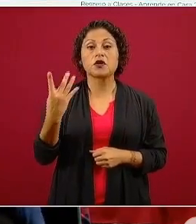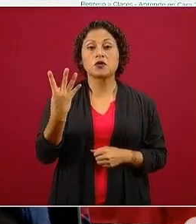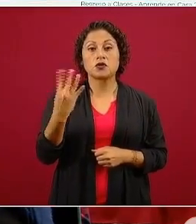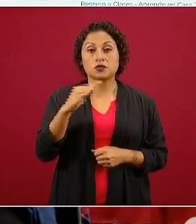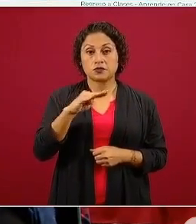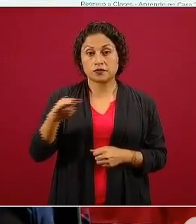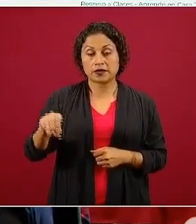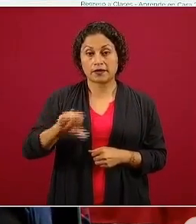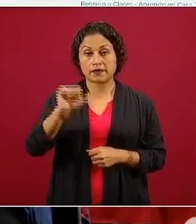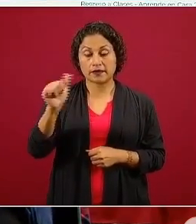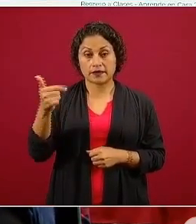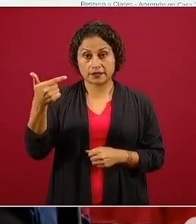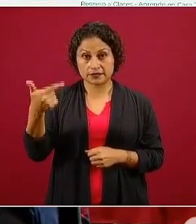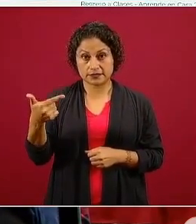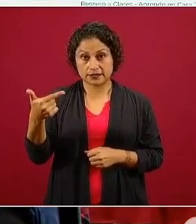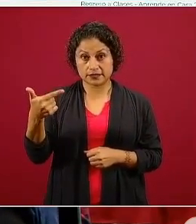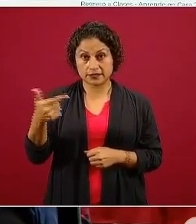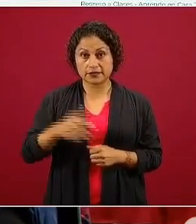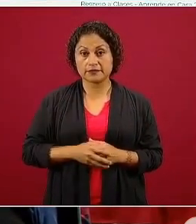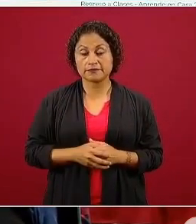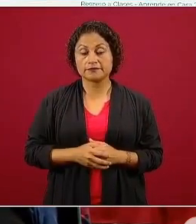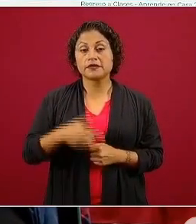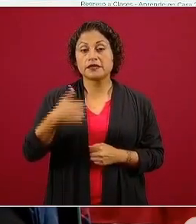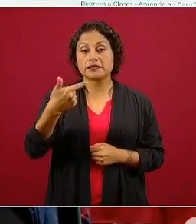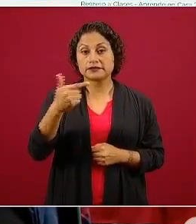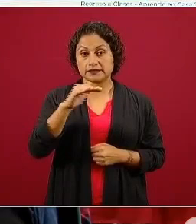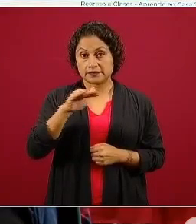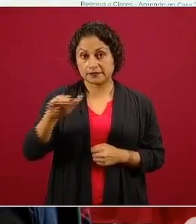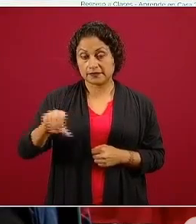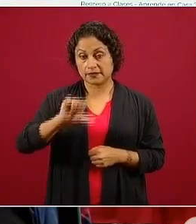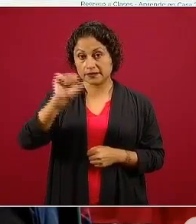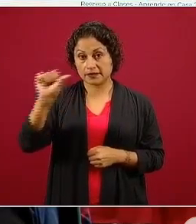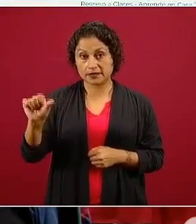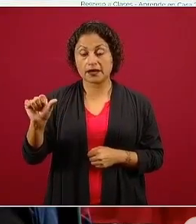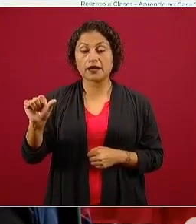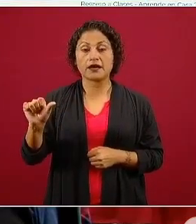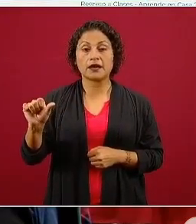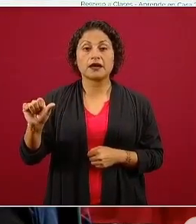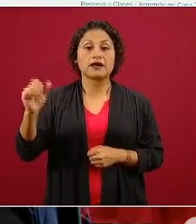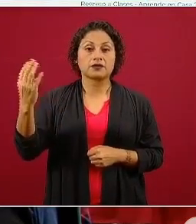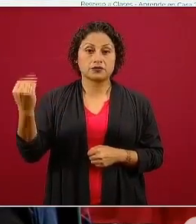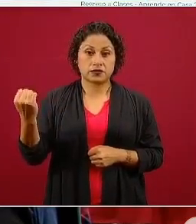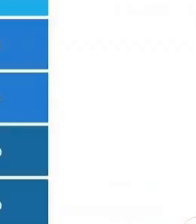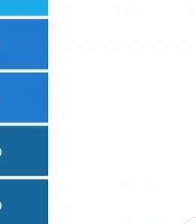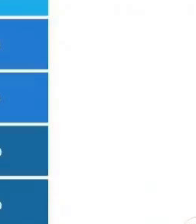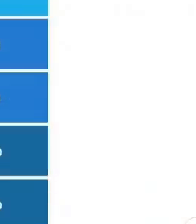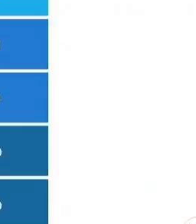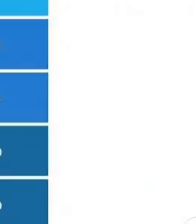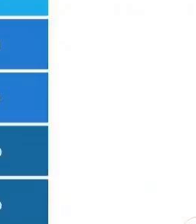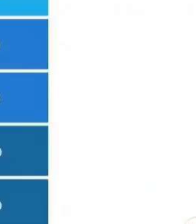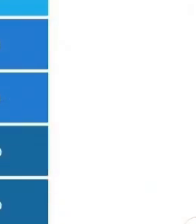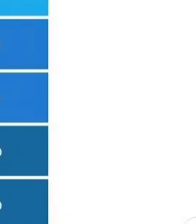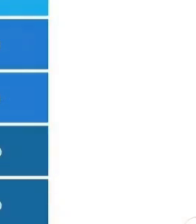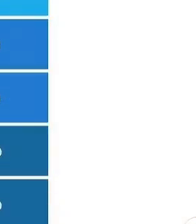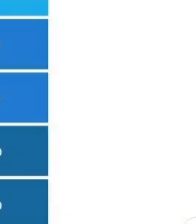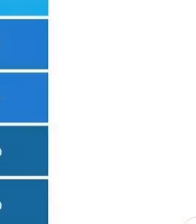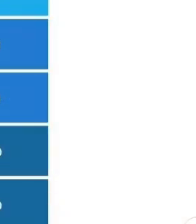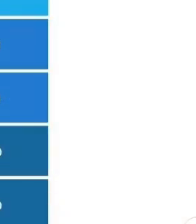de las 19.30 a las 22, y en la mañana de 9.30 a 12.